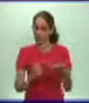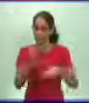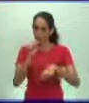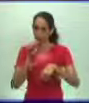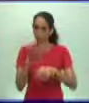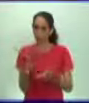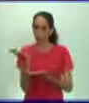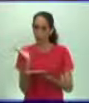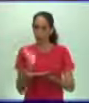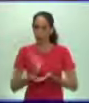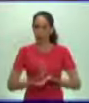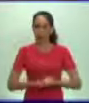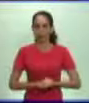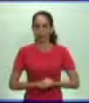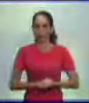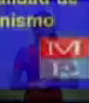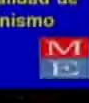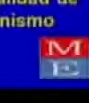copiar.